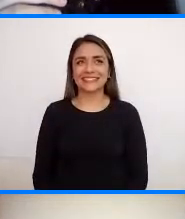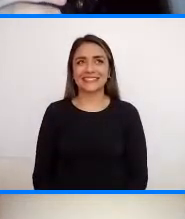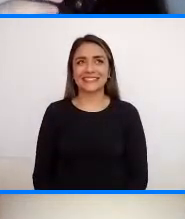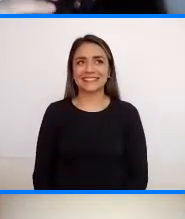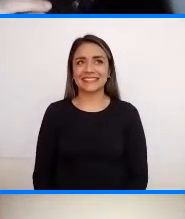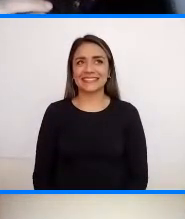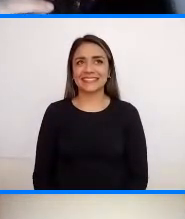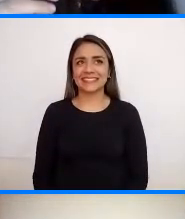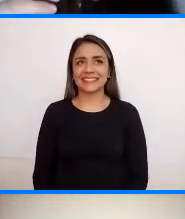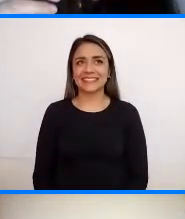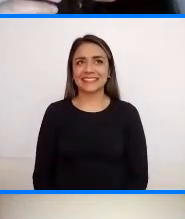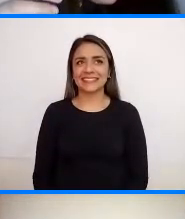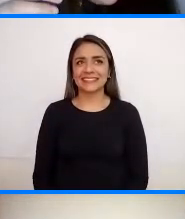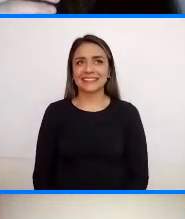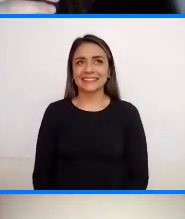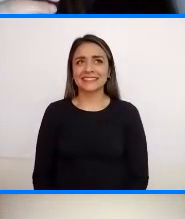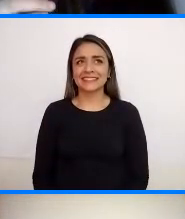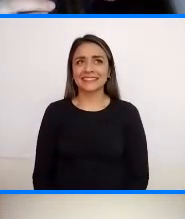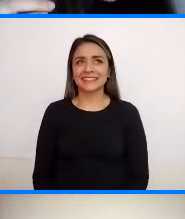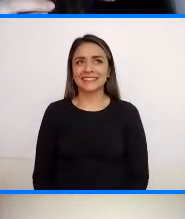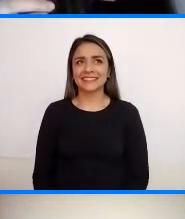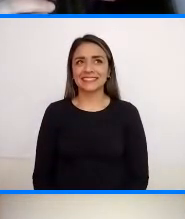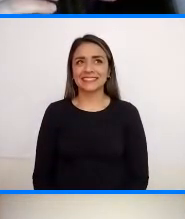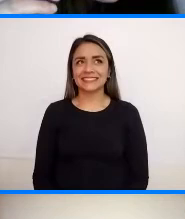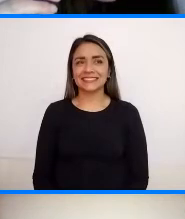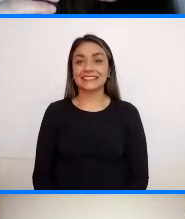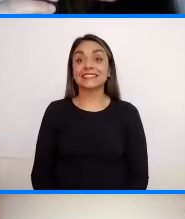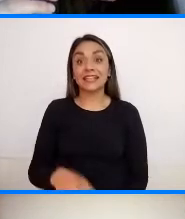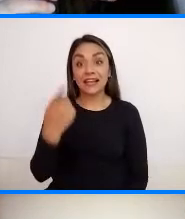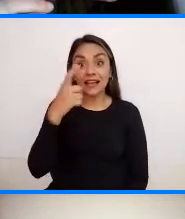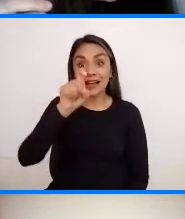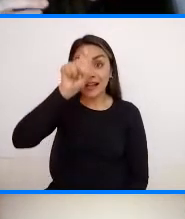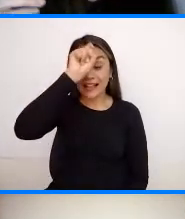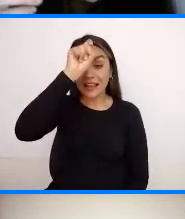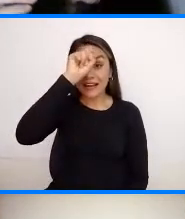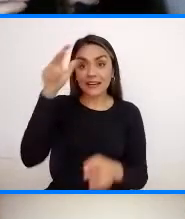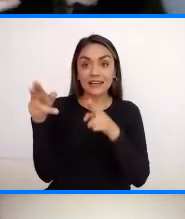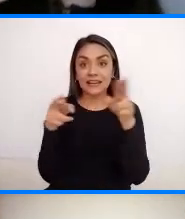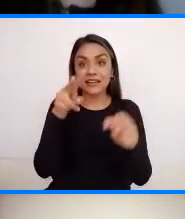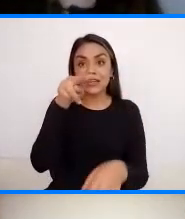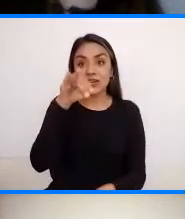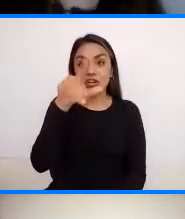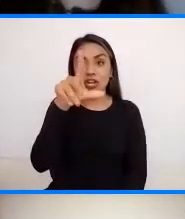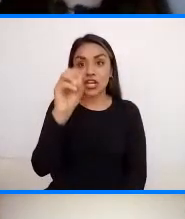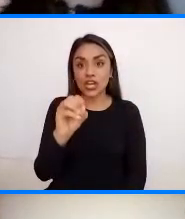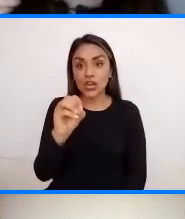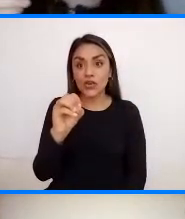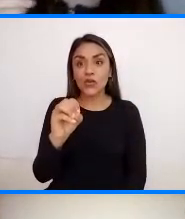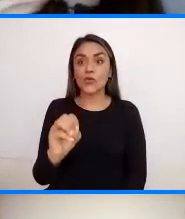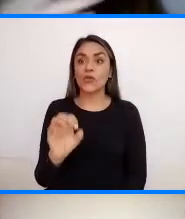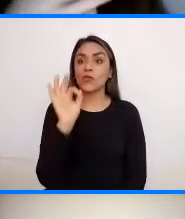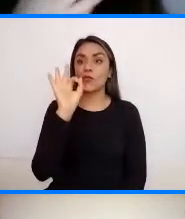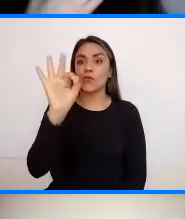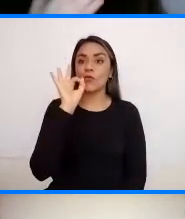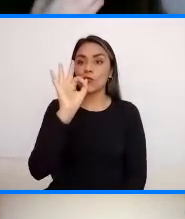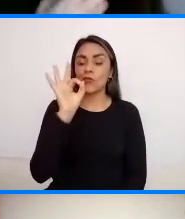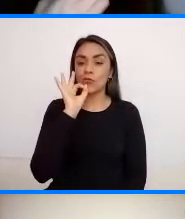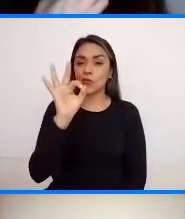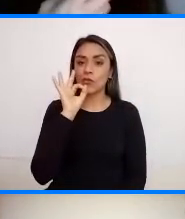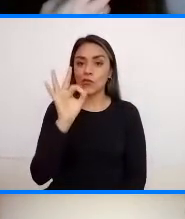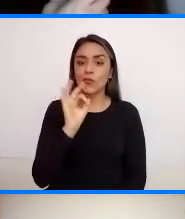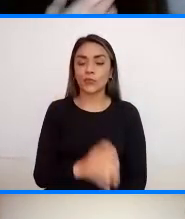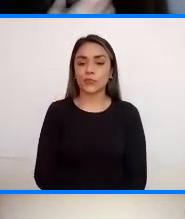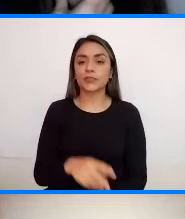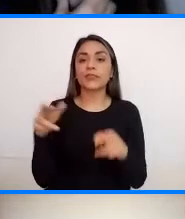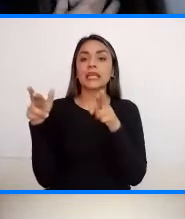A ver Ese no me fue Ivón El río Nilo María Janet Camargo Excelente El río Nilo Entonces El